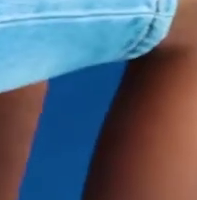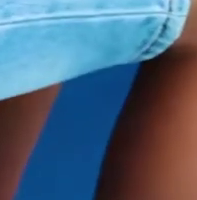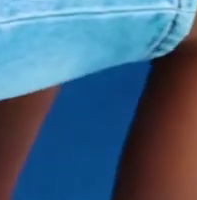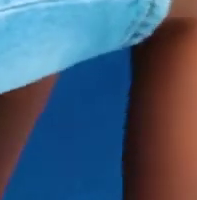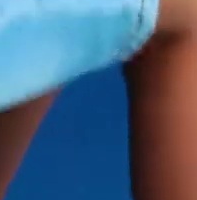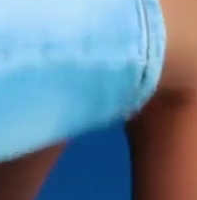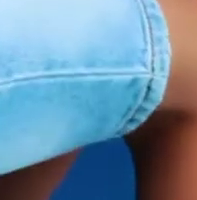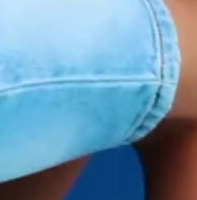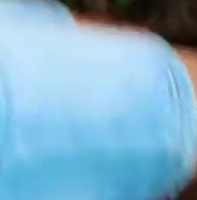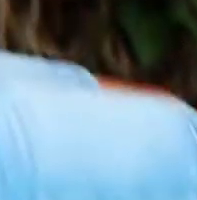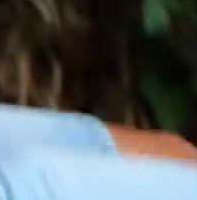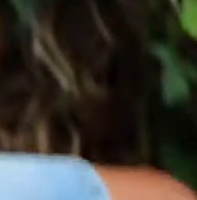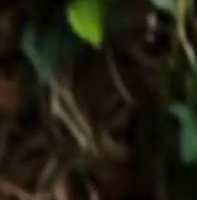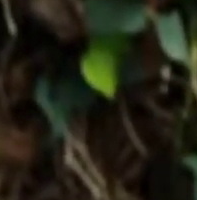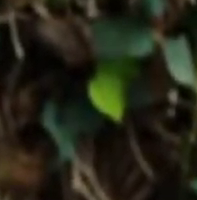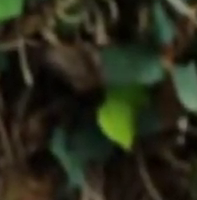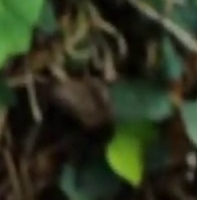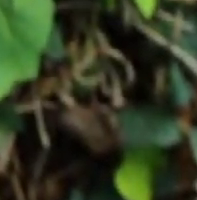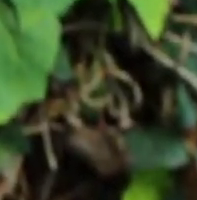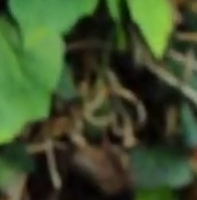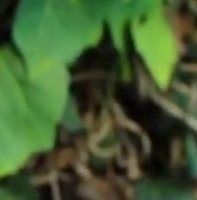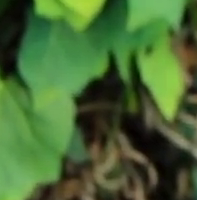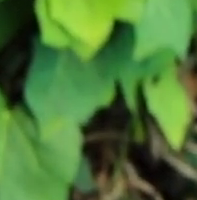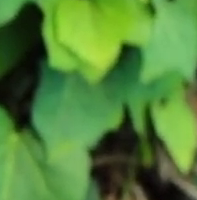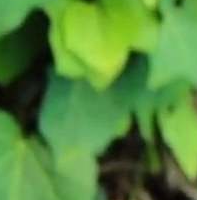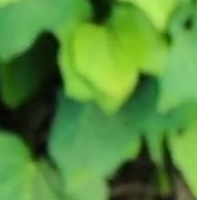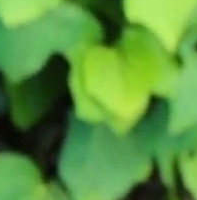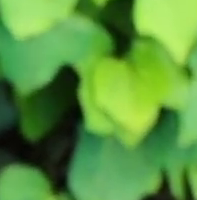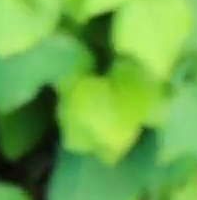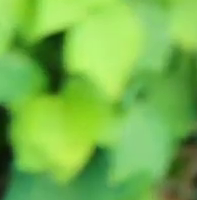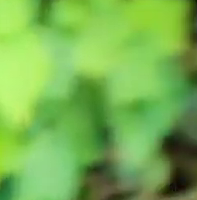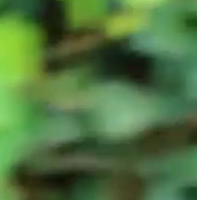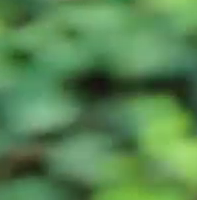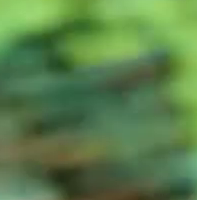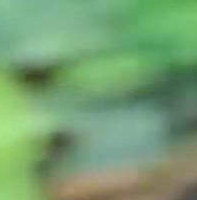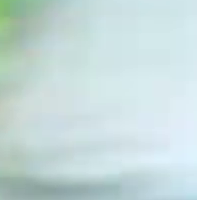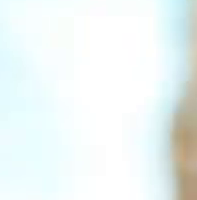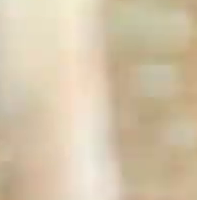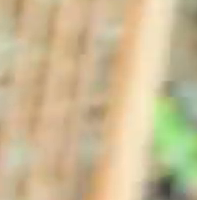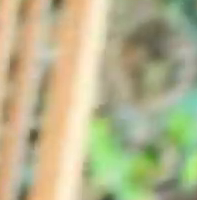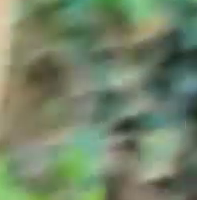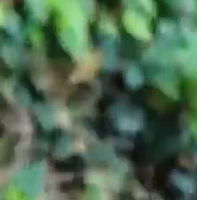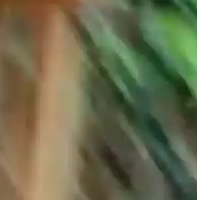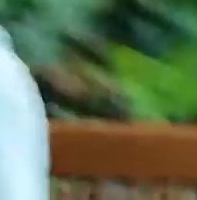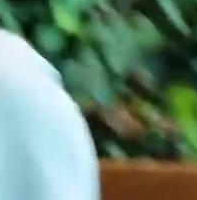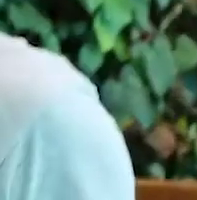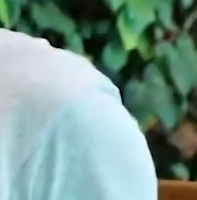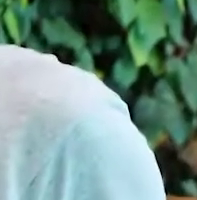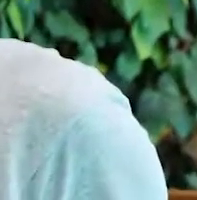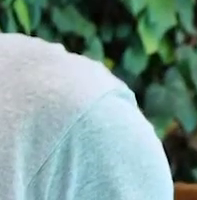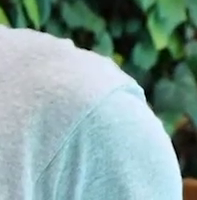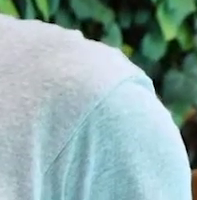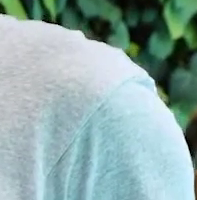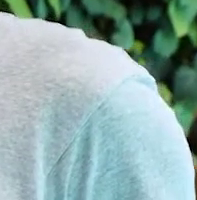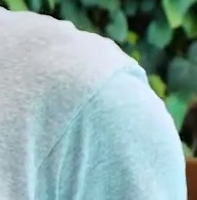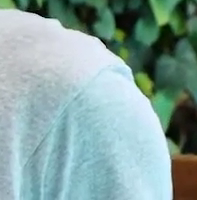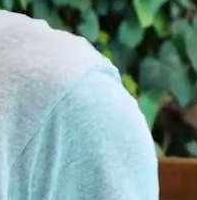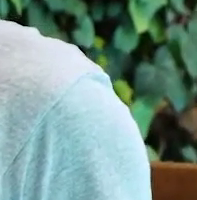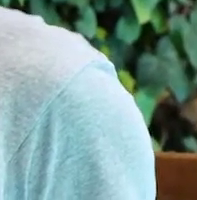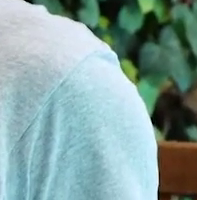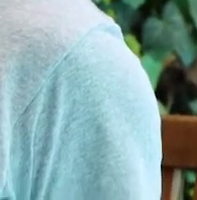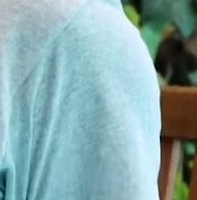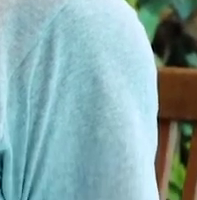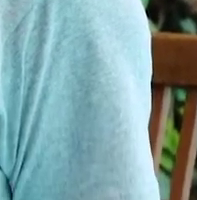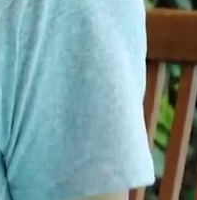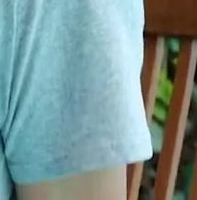estirados los codos, el pecho y la espalda lo más relajado, relajado, como si